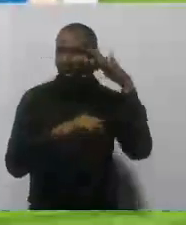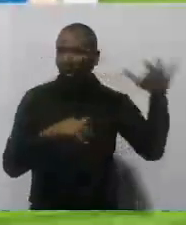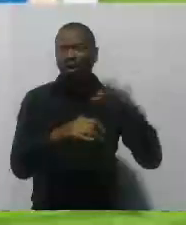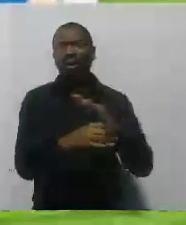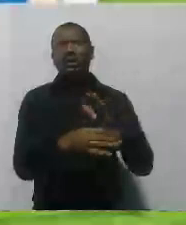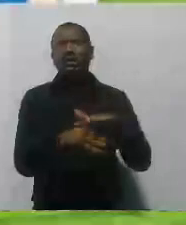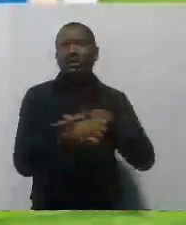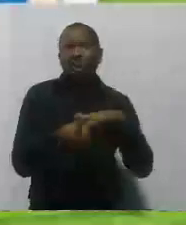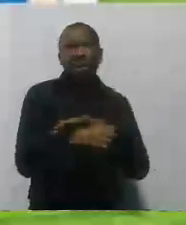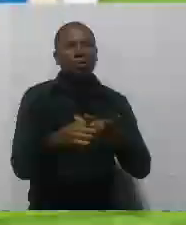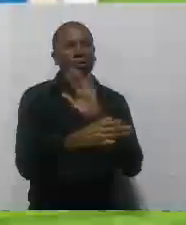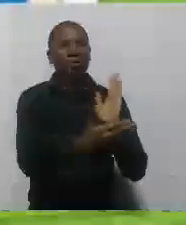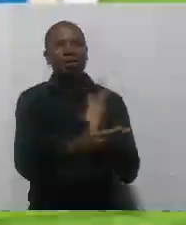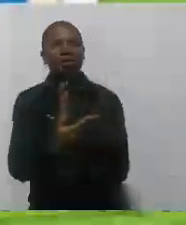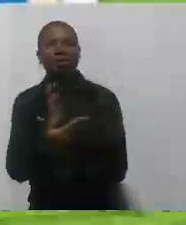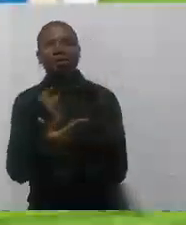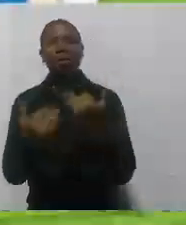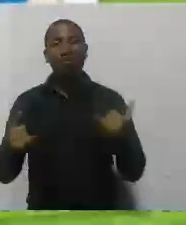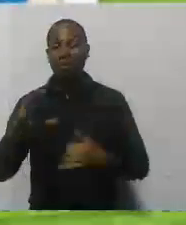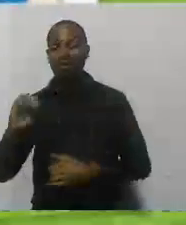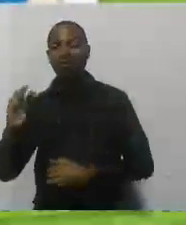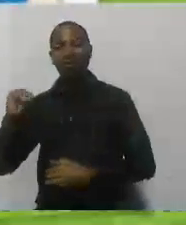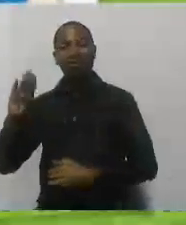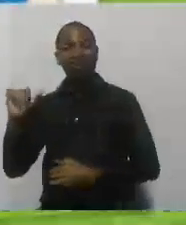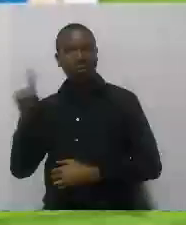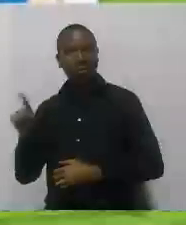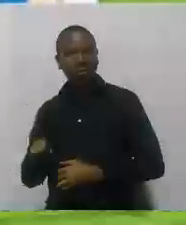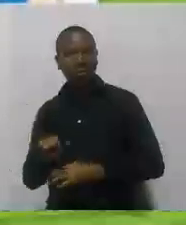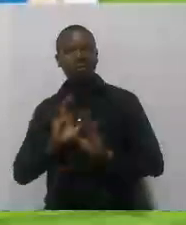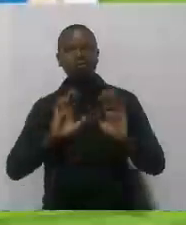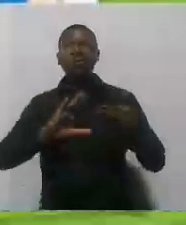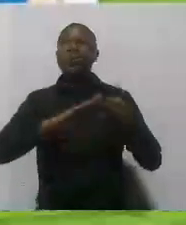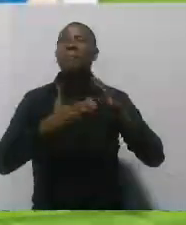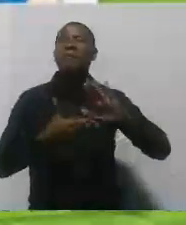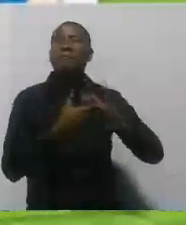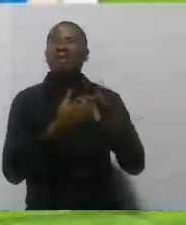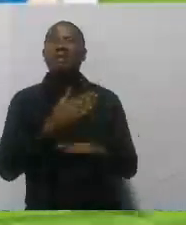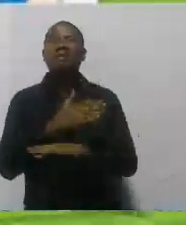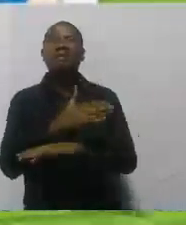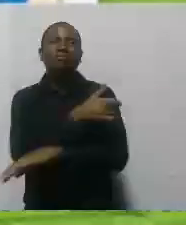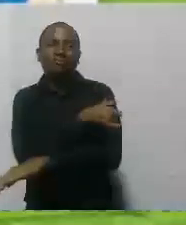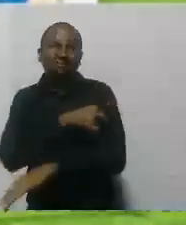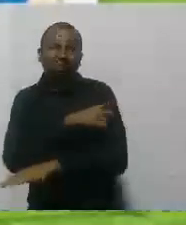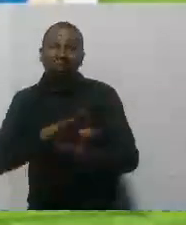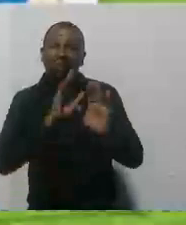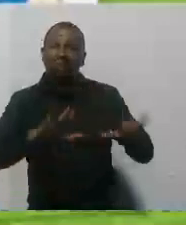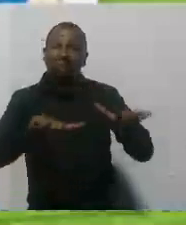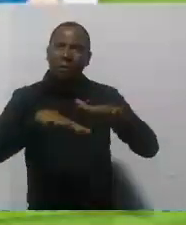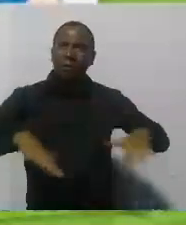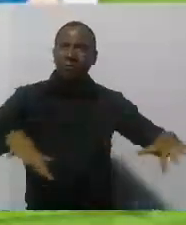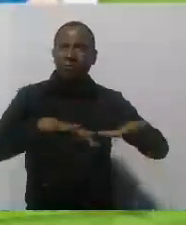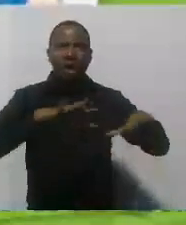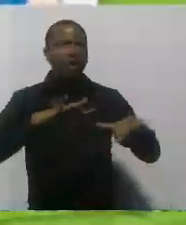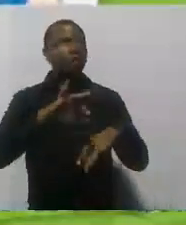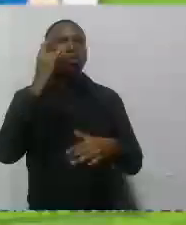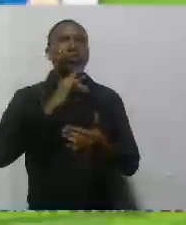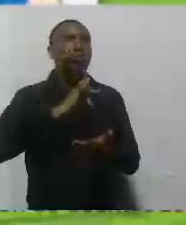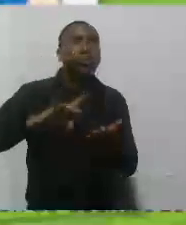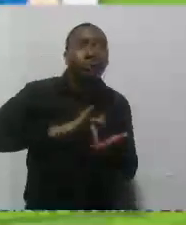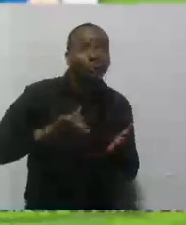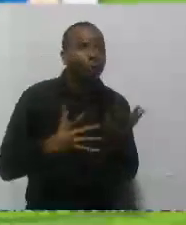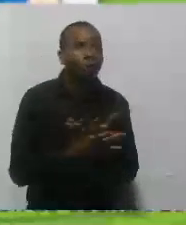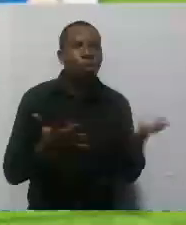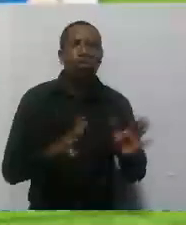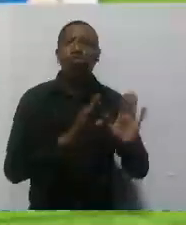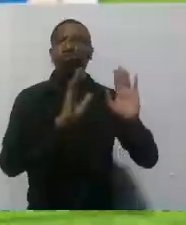años ha sido los comités barriales de emergencia. Hay 3.200 personas que dan la vida por la comunidad y trabajan 24